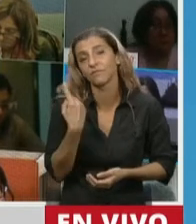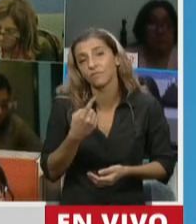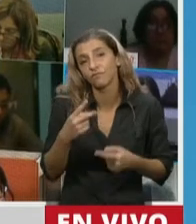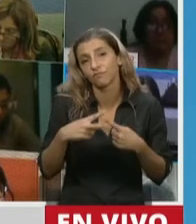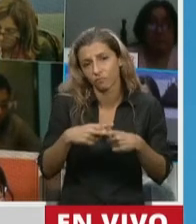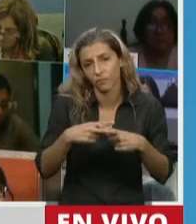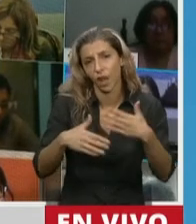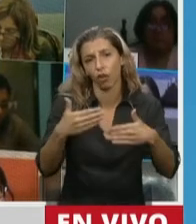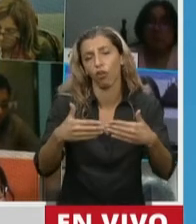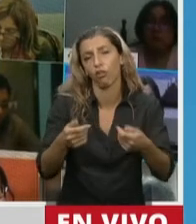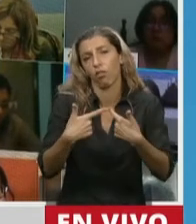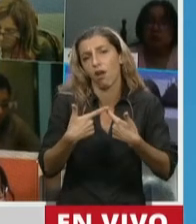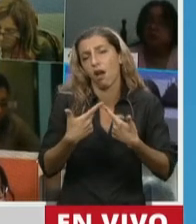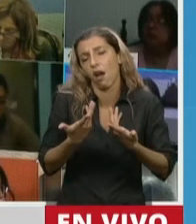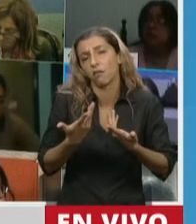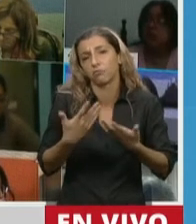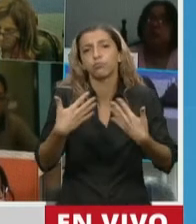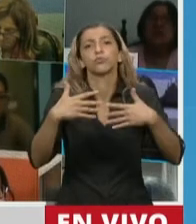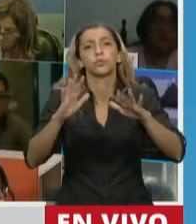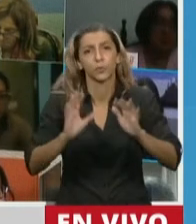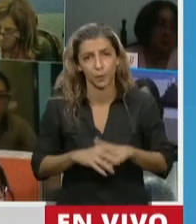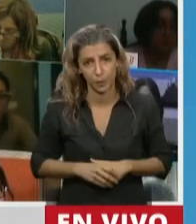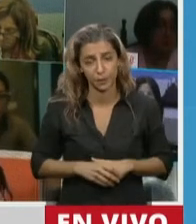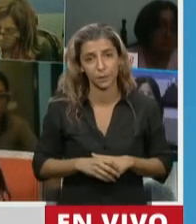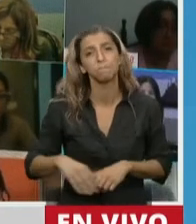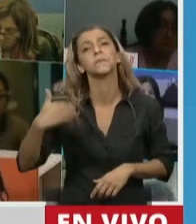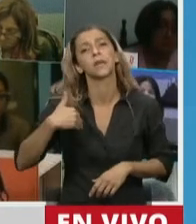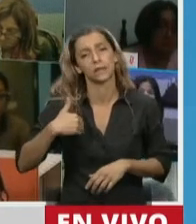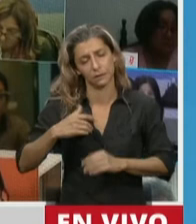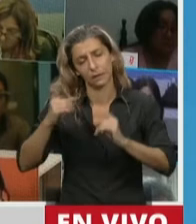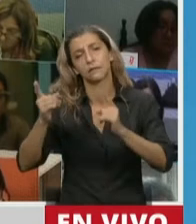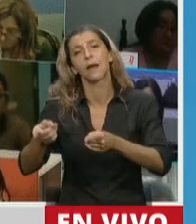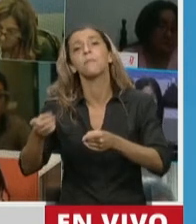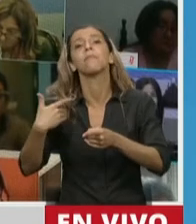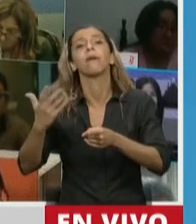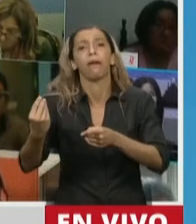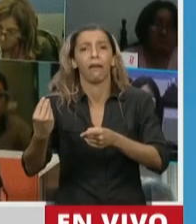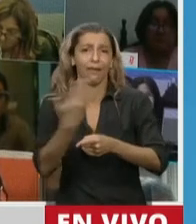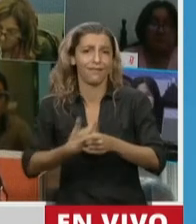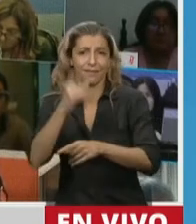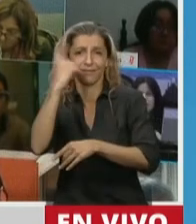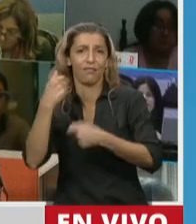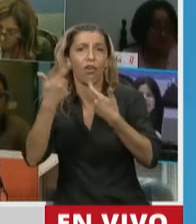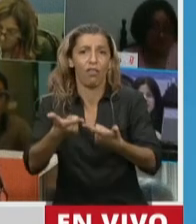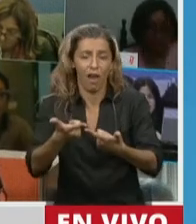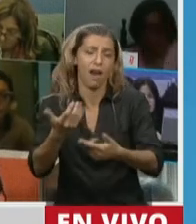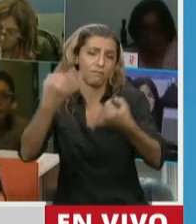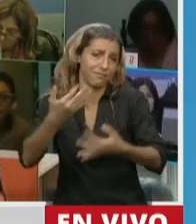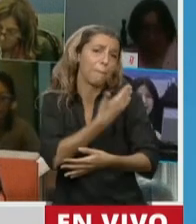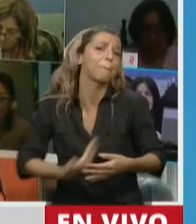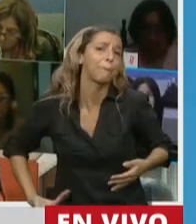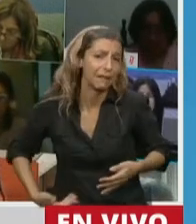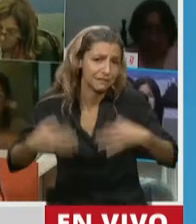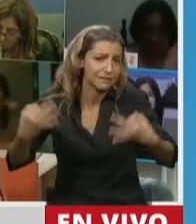a nuestro servicio y el país está poniendo la tecnología al servicio del pueblo argentino, la presidencia de este